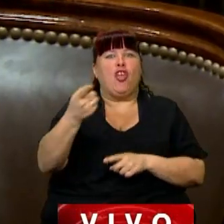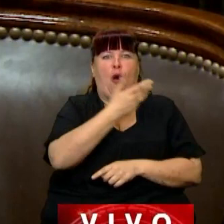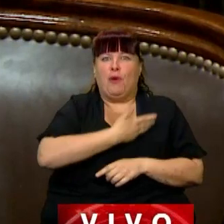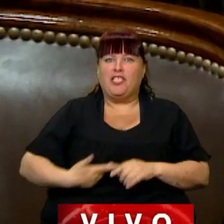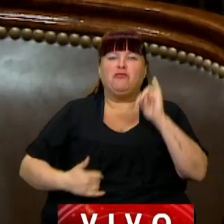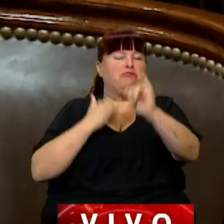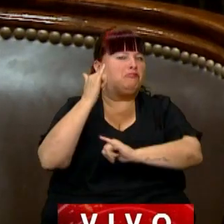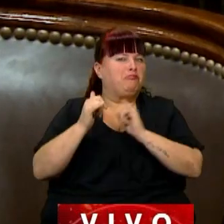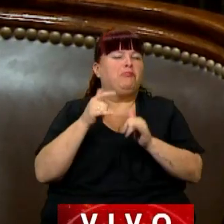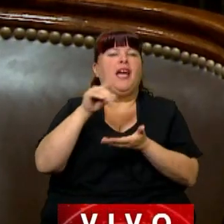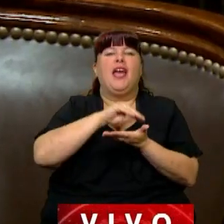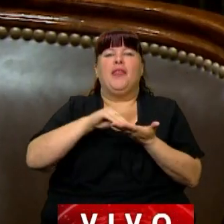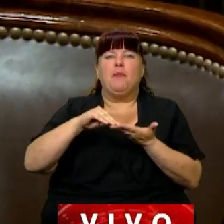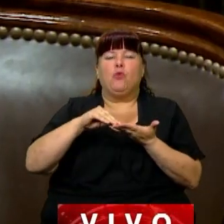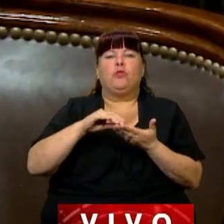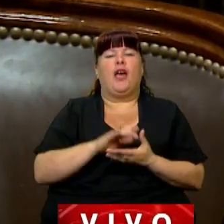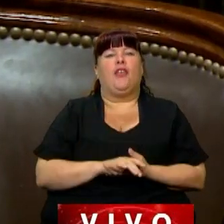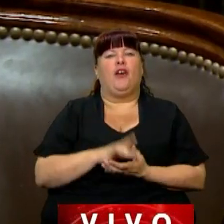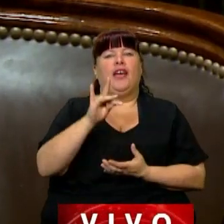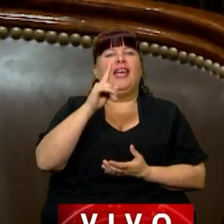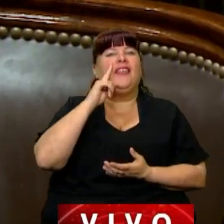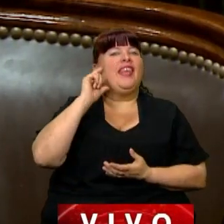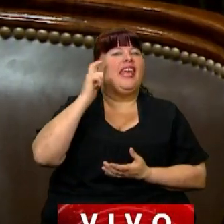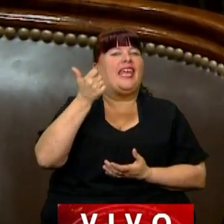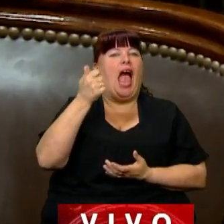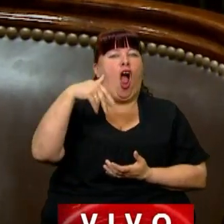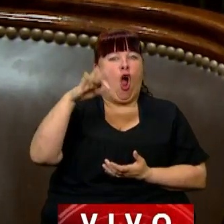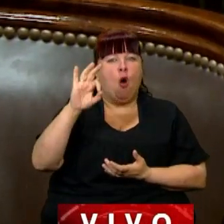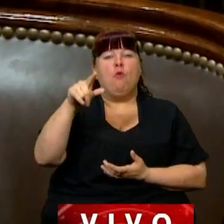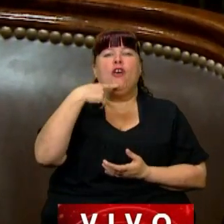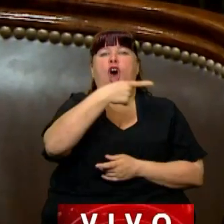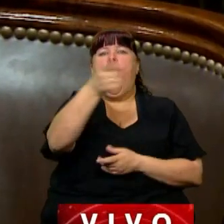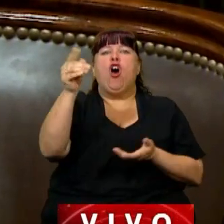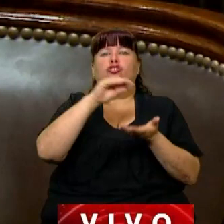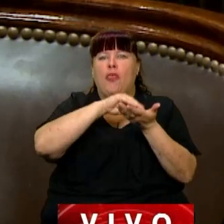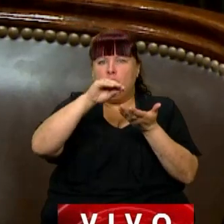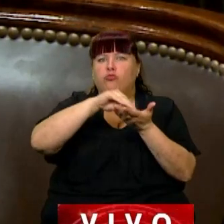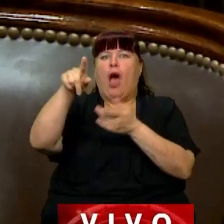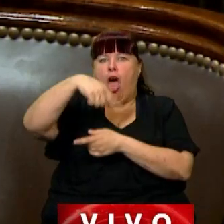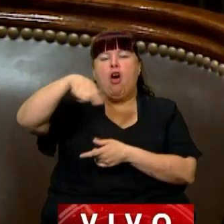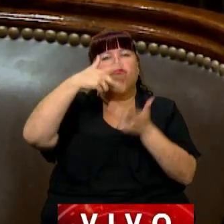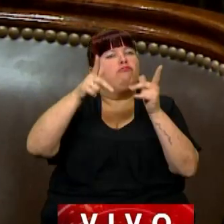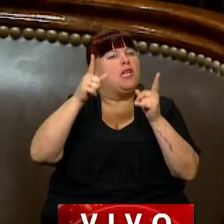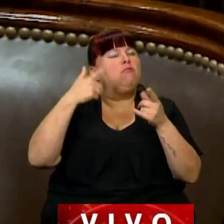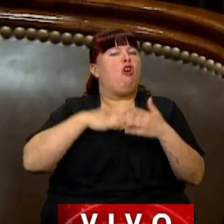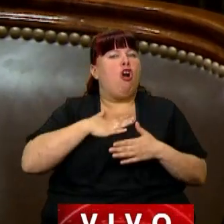Presidente, el diputado Di Giacomo, y como lo han dicho los otros miembros y los